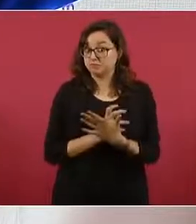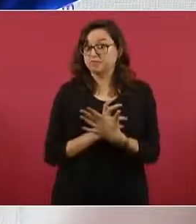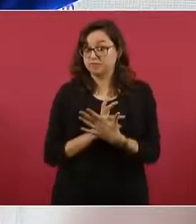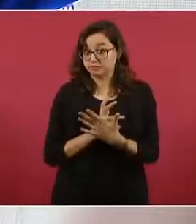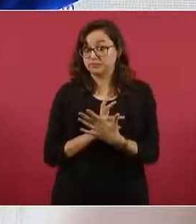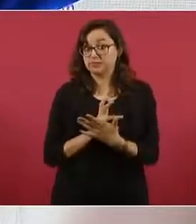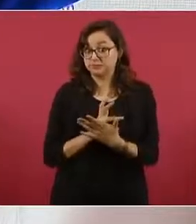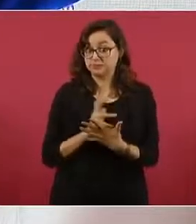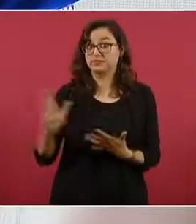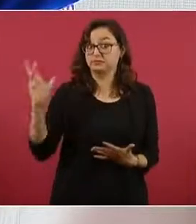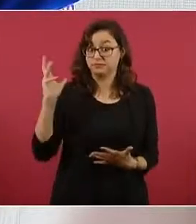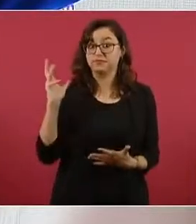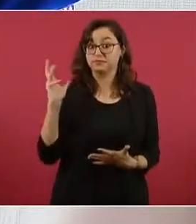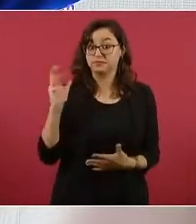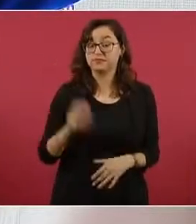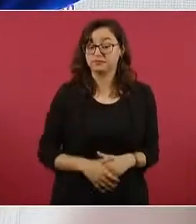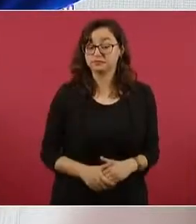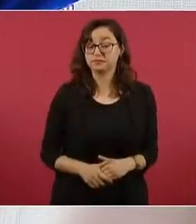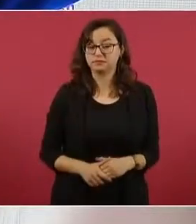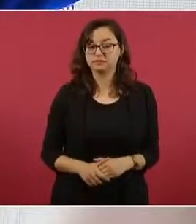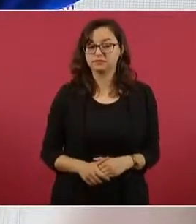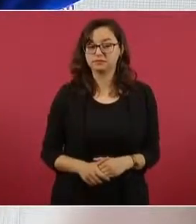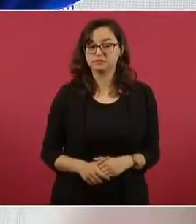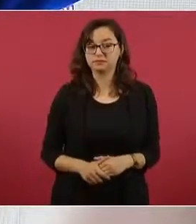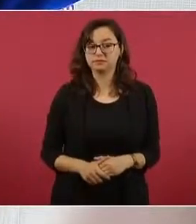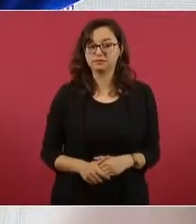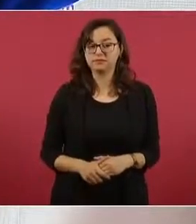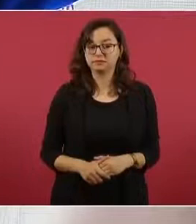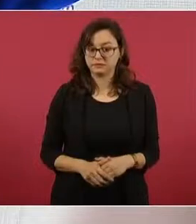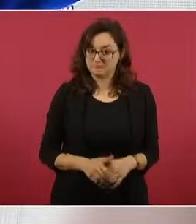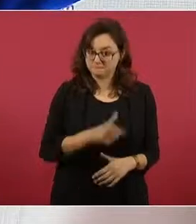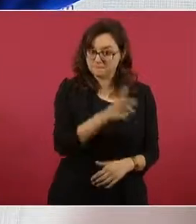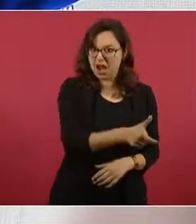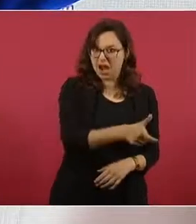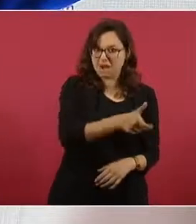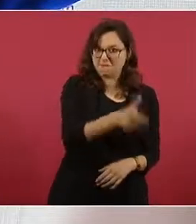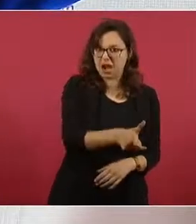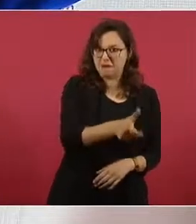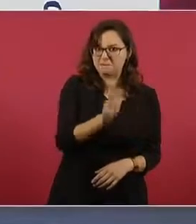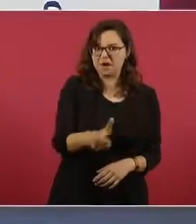de exterminio.